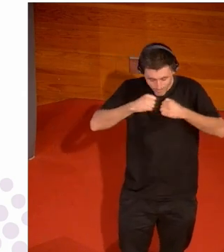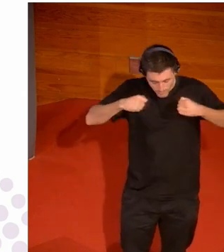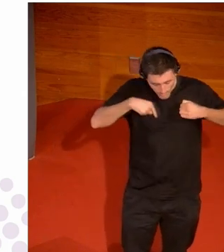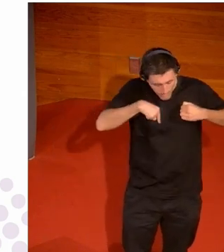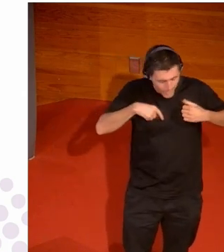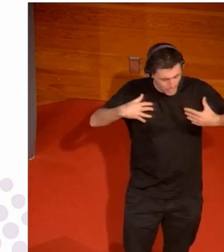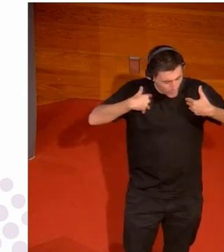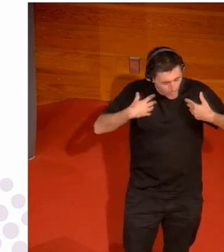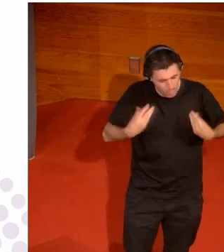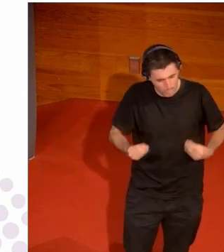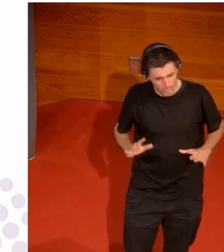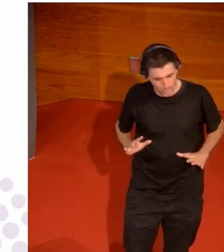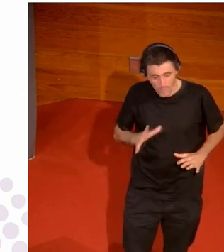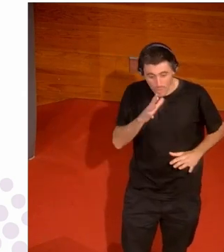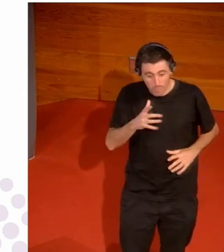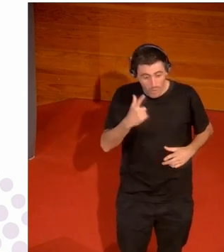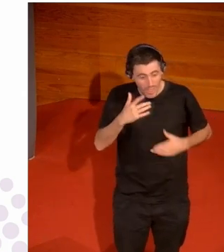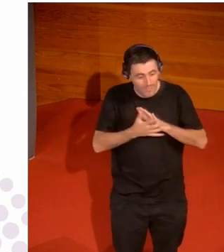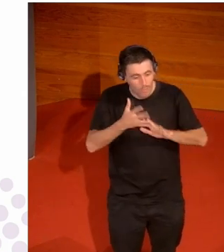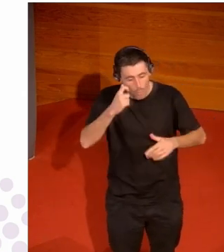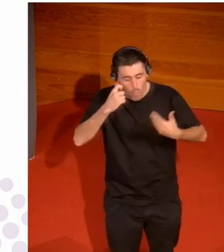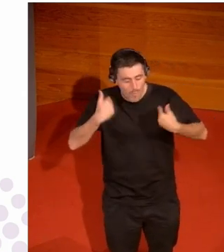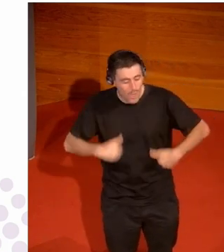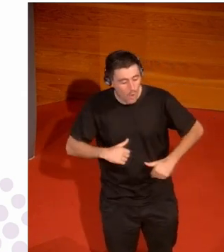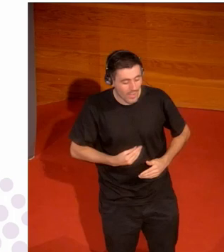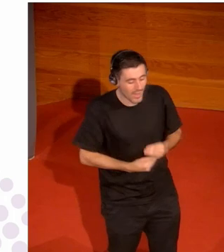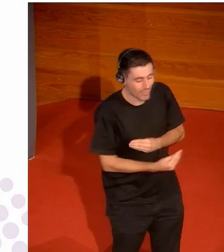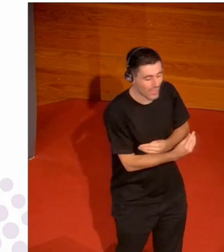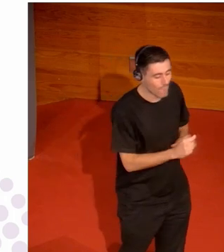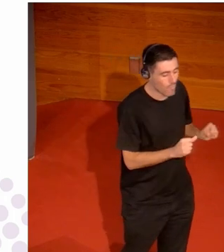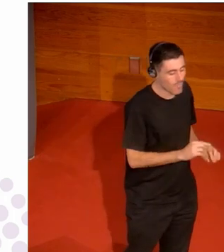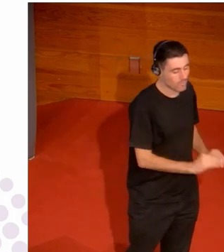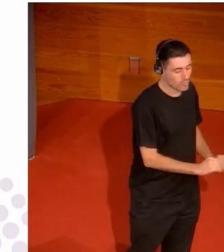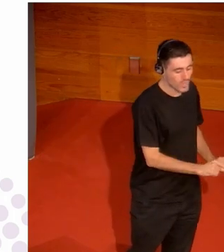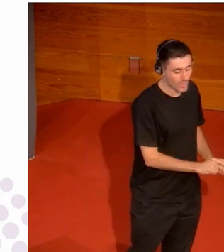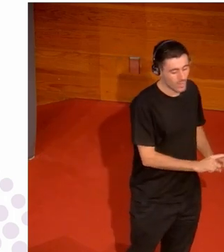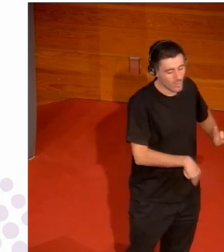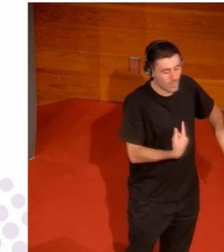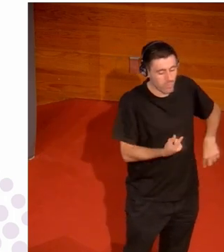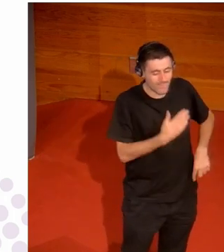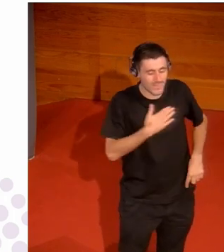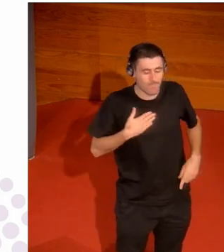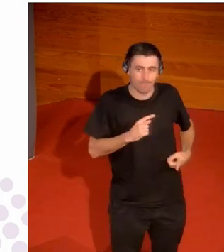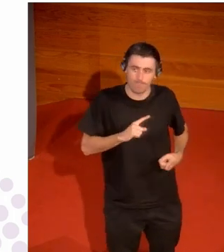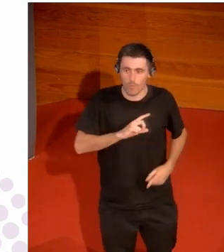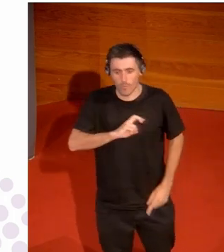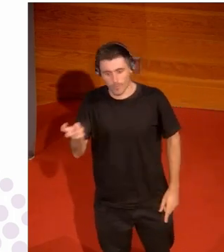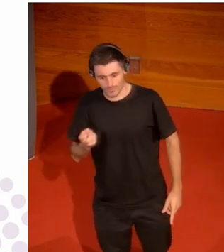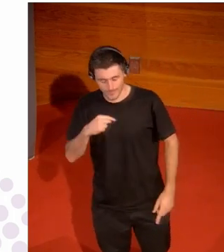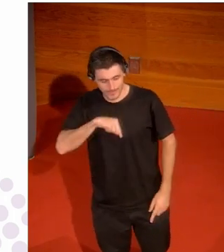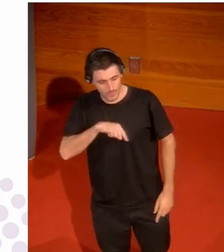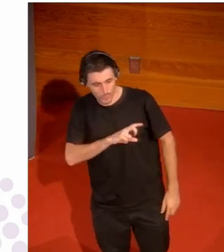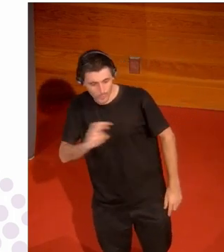humanos que nacen de una manera y quieren ser de otra y todo mi respeto hacia ellos pero hay ámbitos